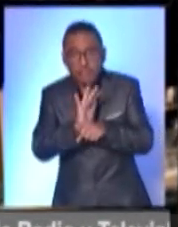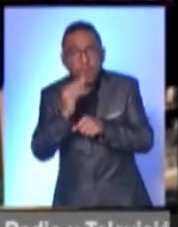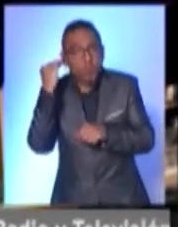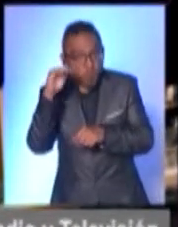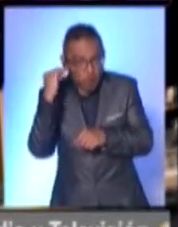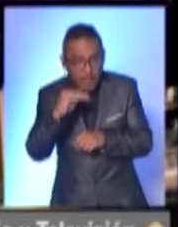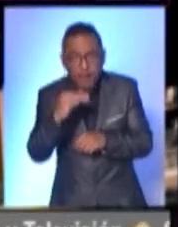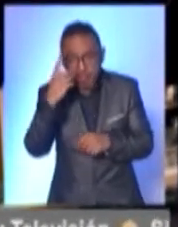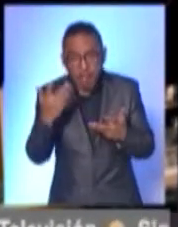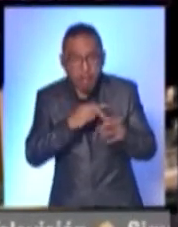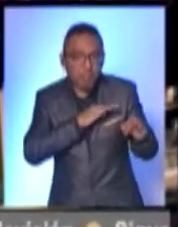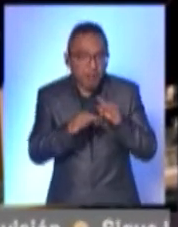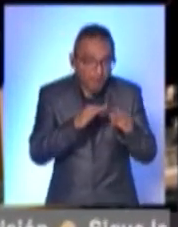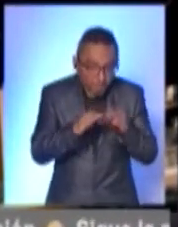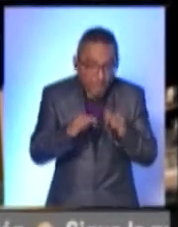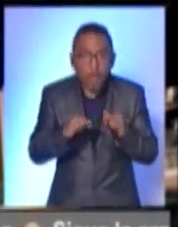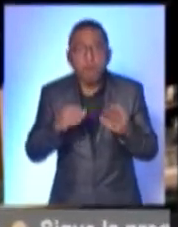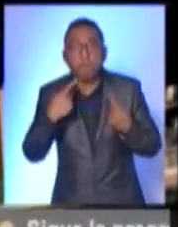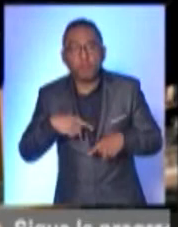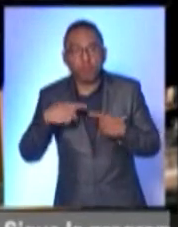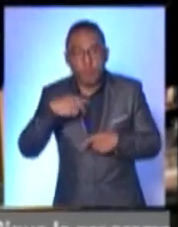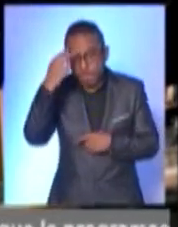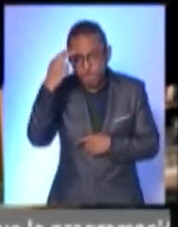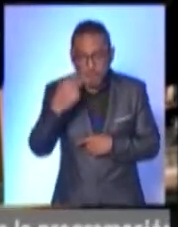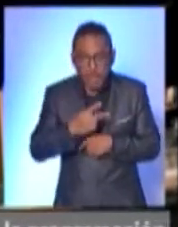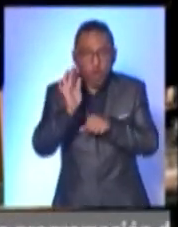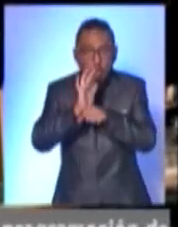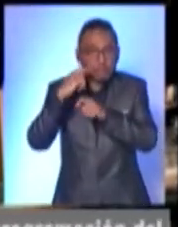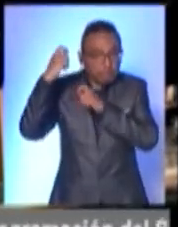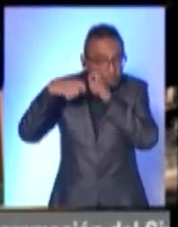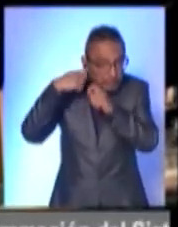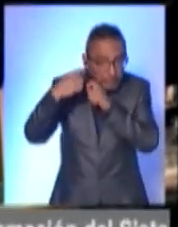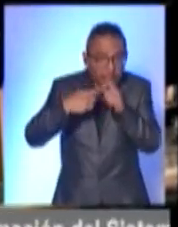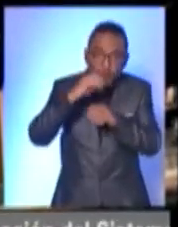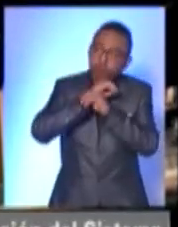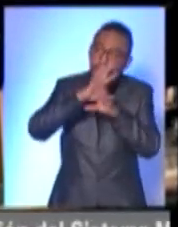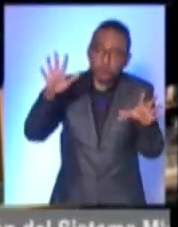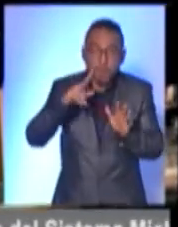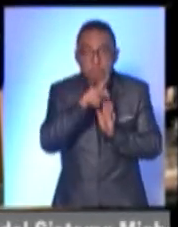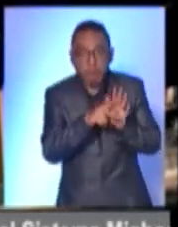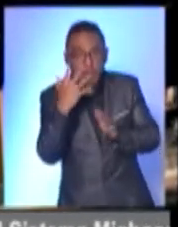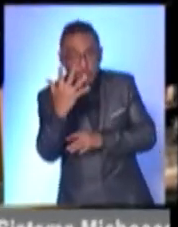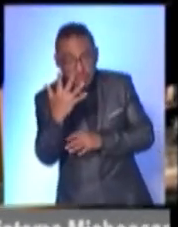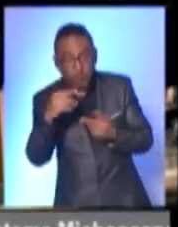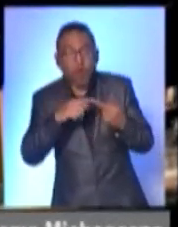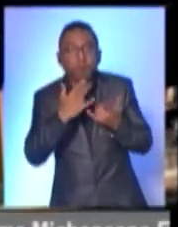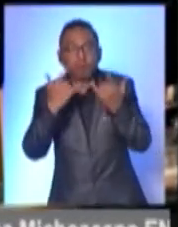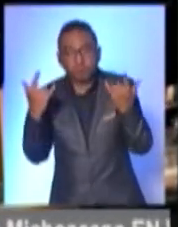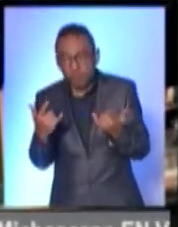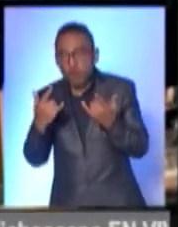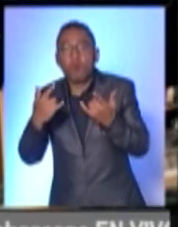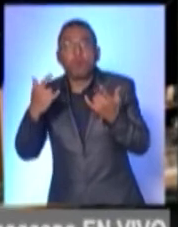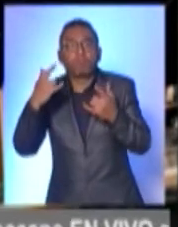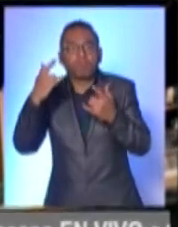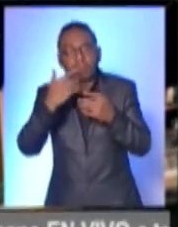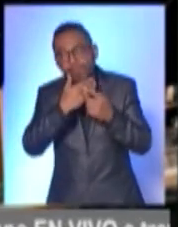de promover el trabajo y el talento de las y los cineastas de México. Se proyectarán cinco películas, cuatro documentales y una ficción.